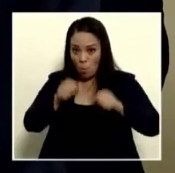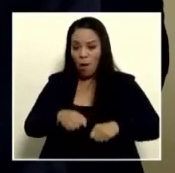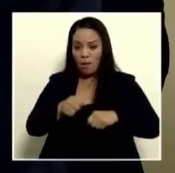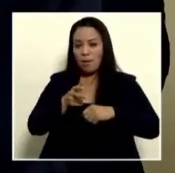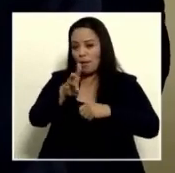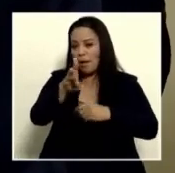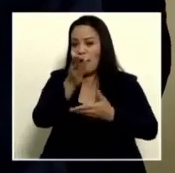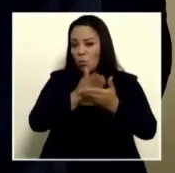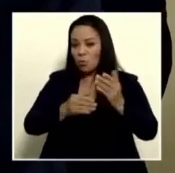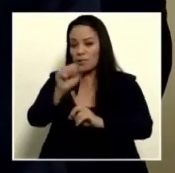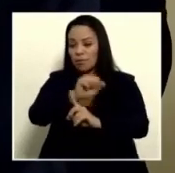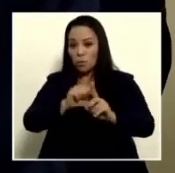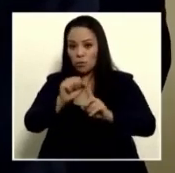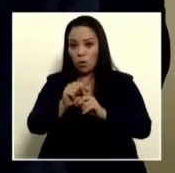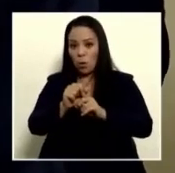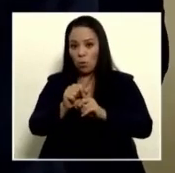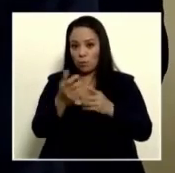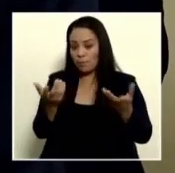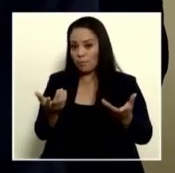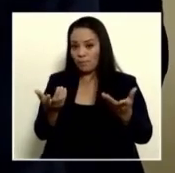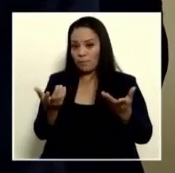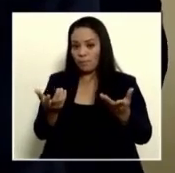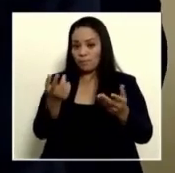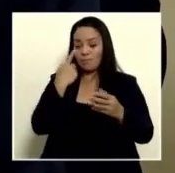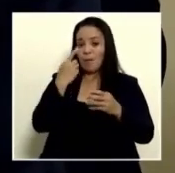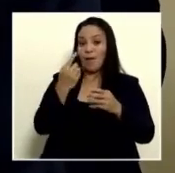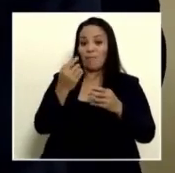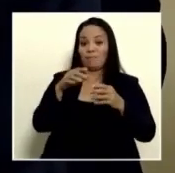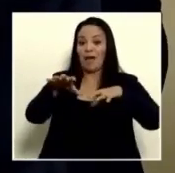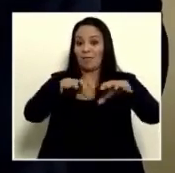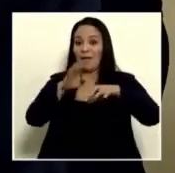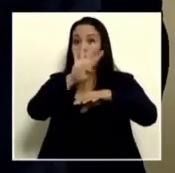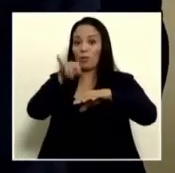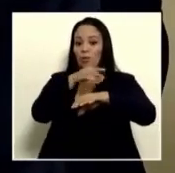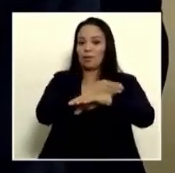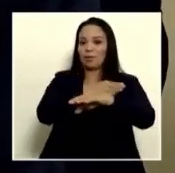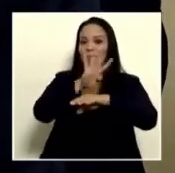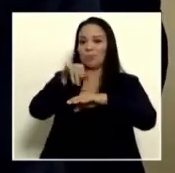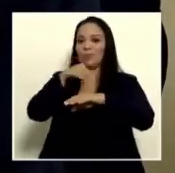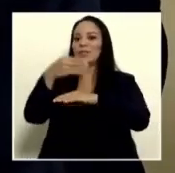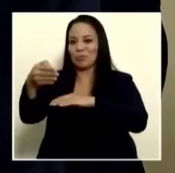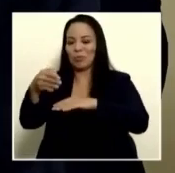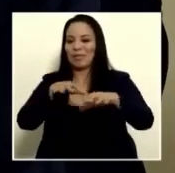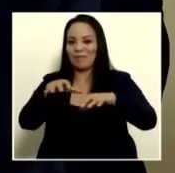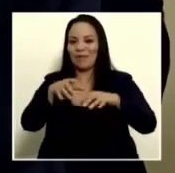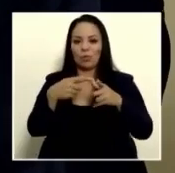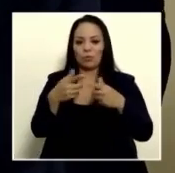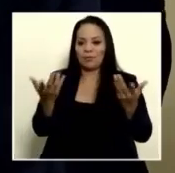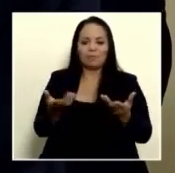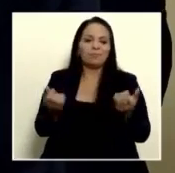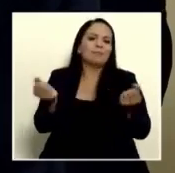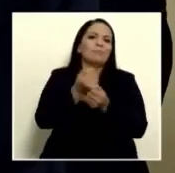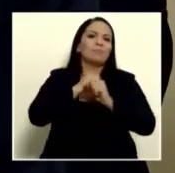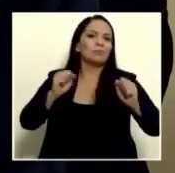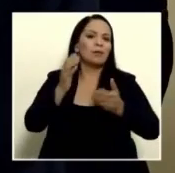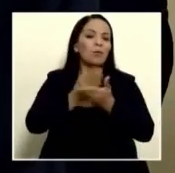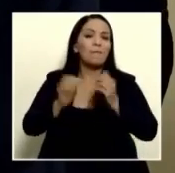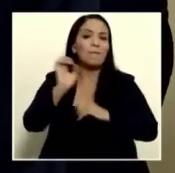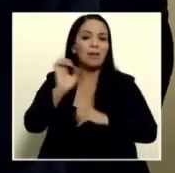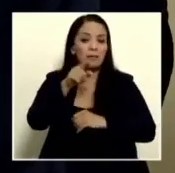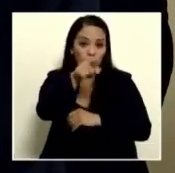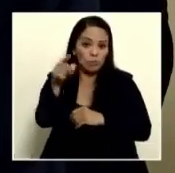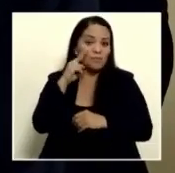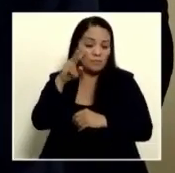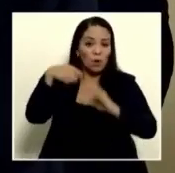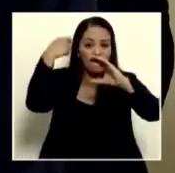término de un evento masivo, que son cuatro horas antes y cuatro horas después? Y la respuesta obviamente es no se puede. Ustedes lo pudieron